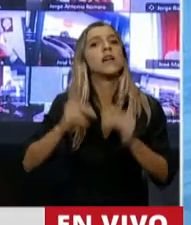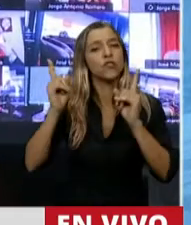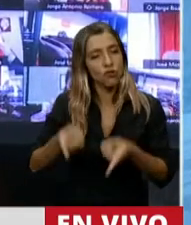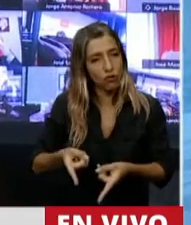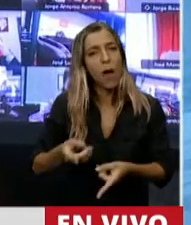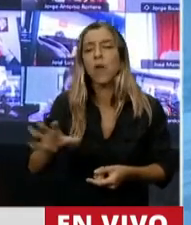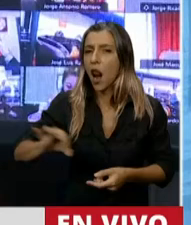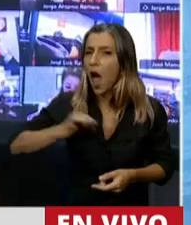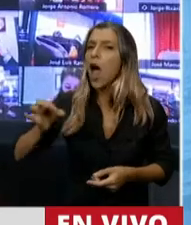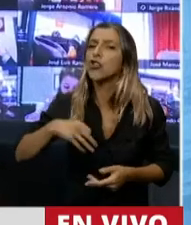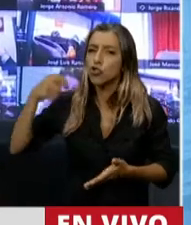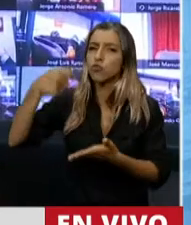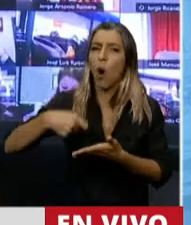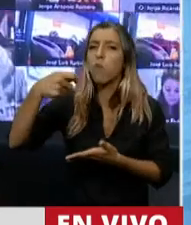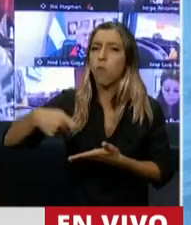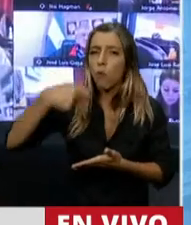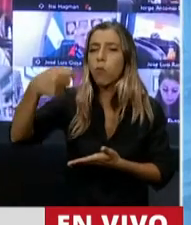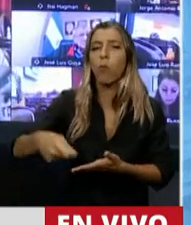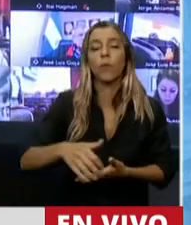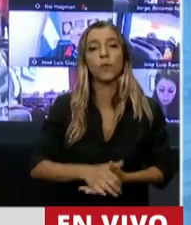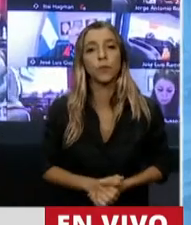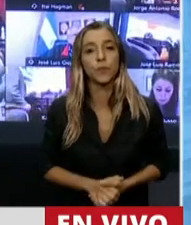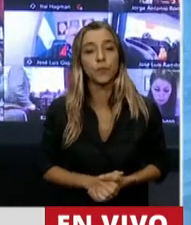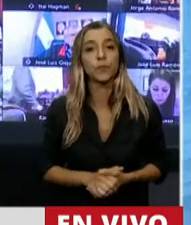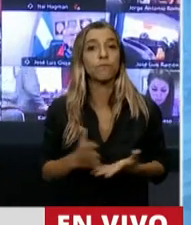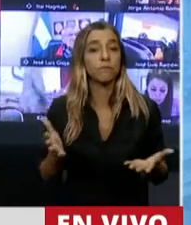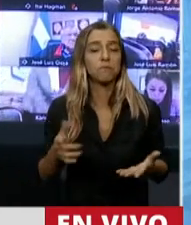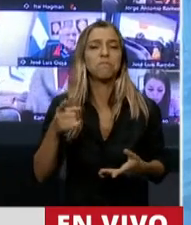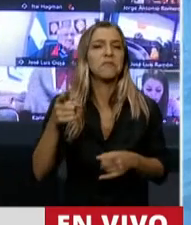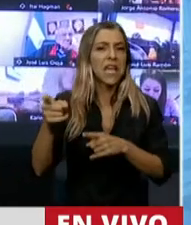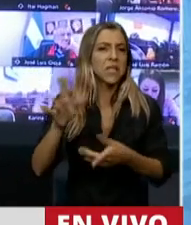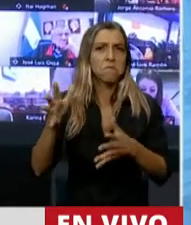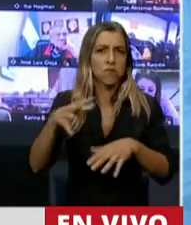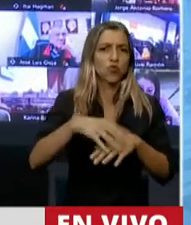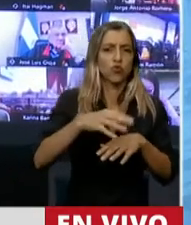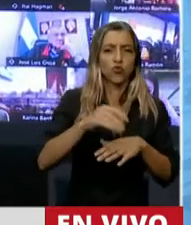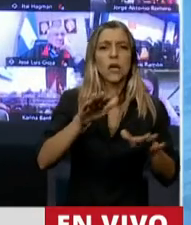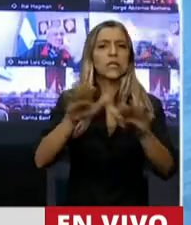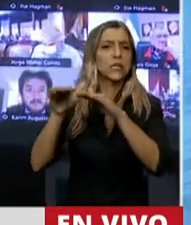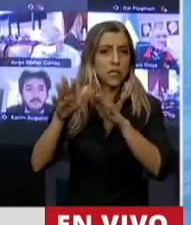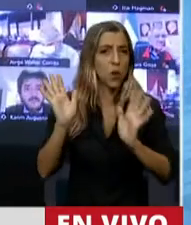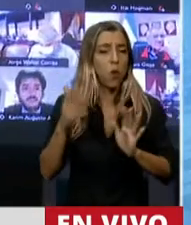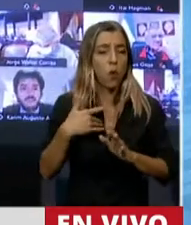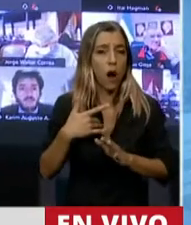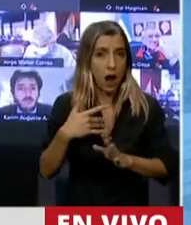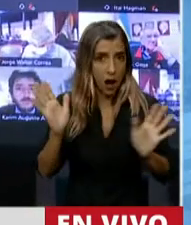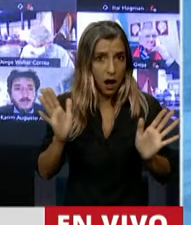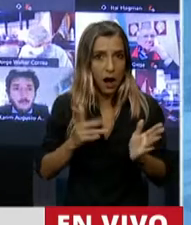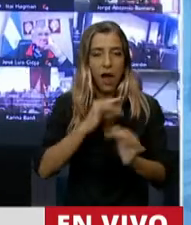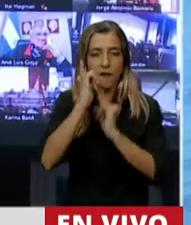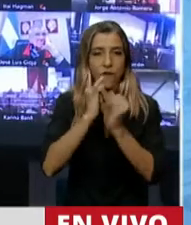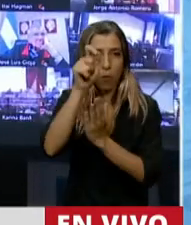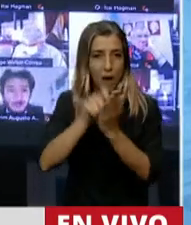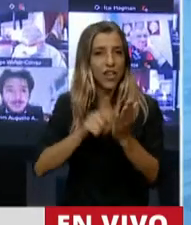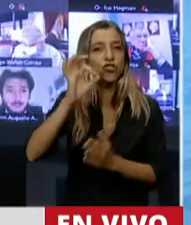todos los años. Y debe ser, quizás, el país junto con Suecia más igualitario, según el coeficiente Gini de